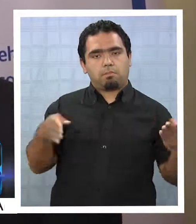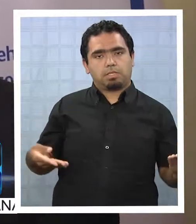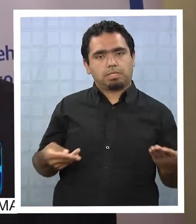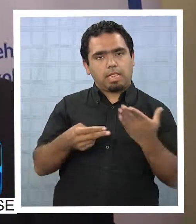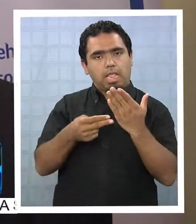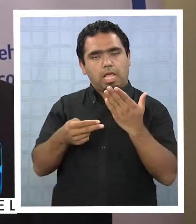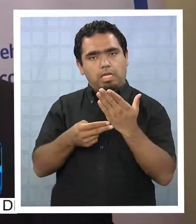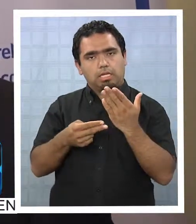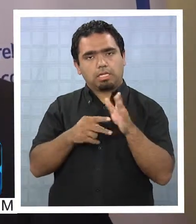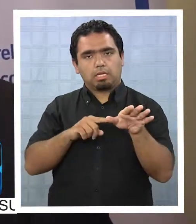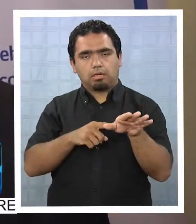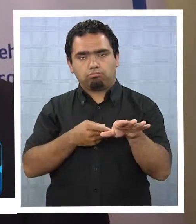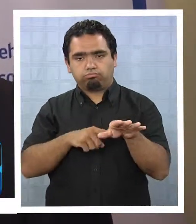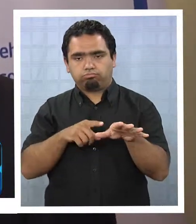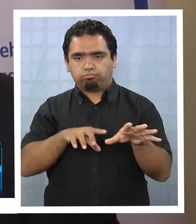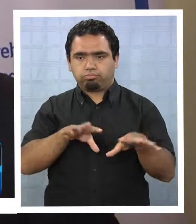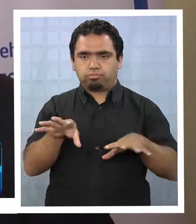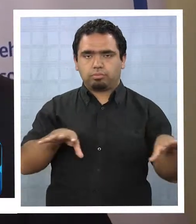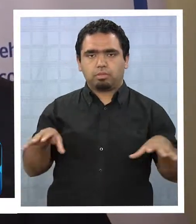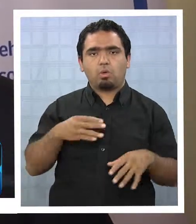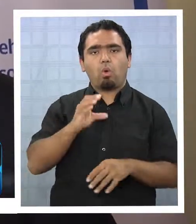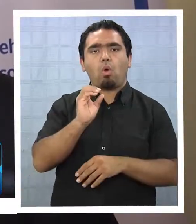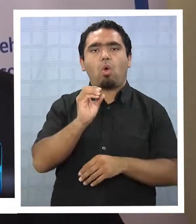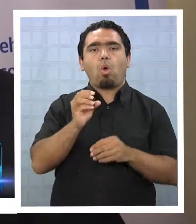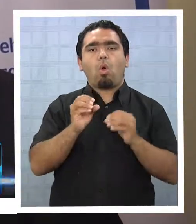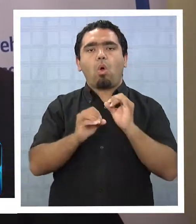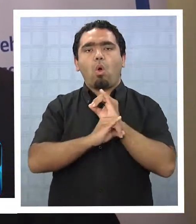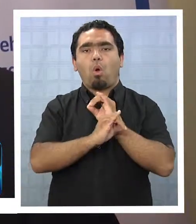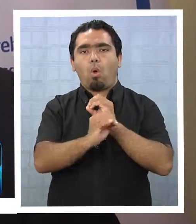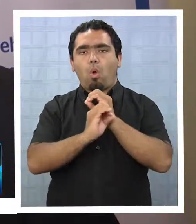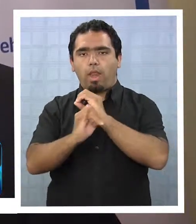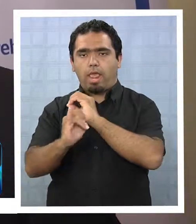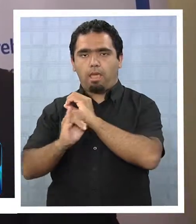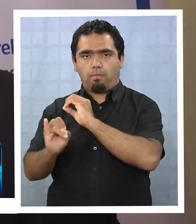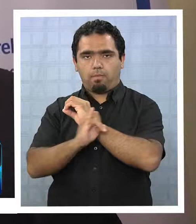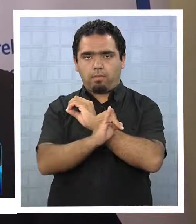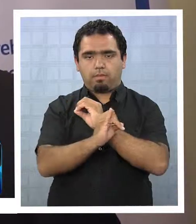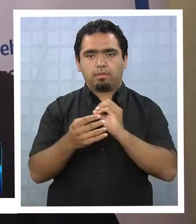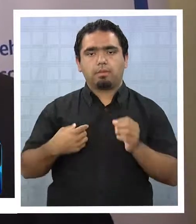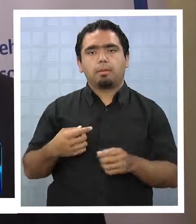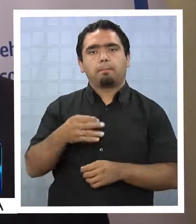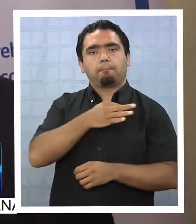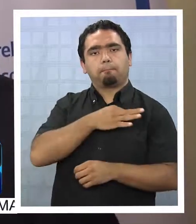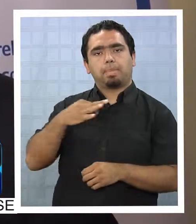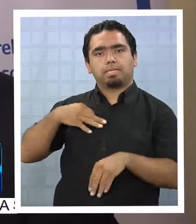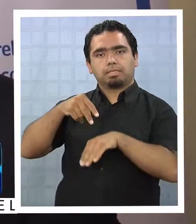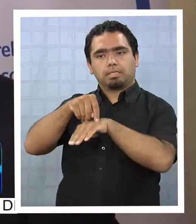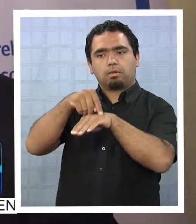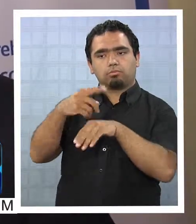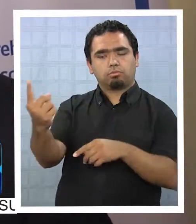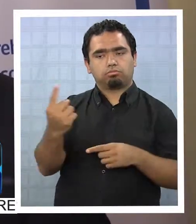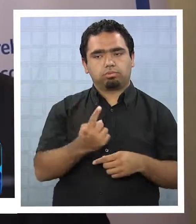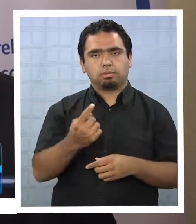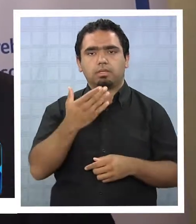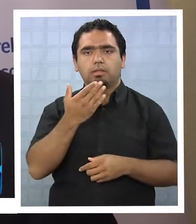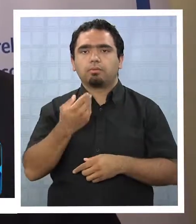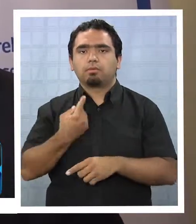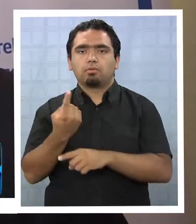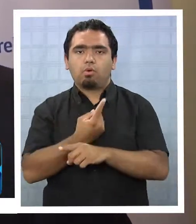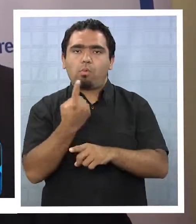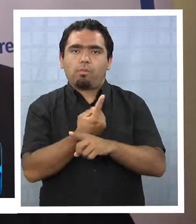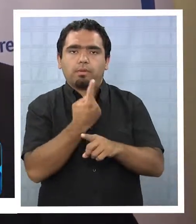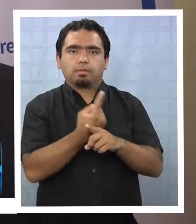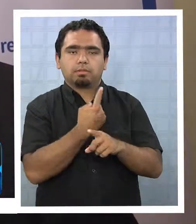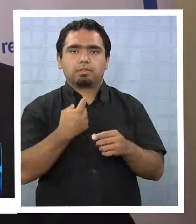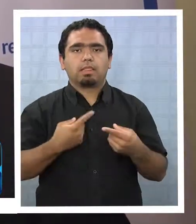constituimos en la UNEMI, donde participó la Seremia de Transporte, quien tuvo una conversación constante con las distintas